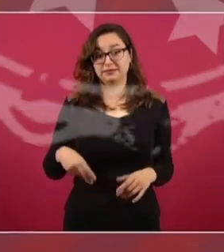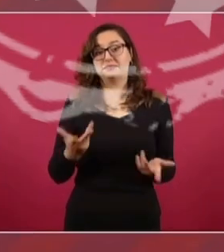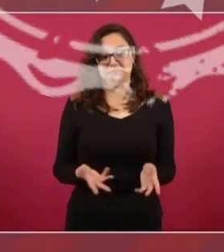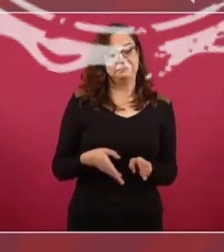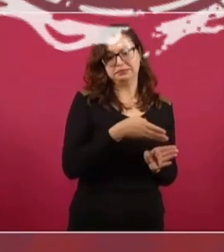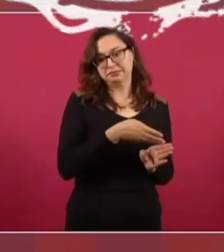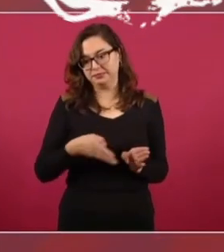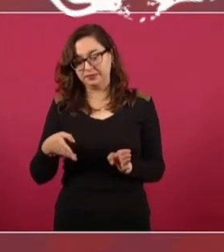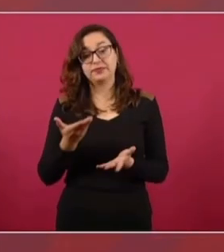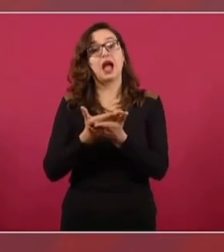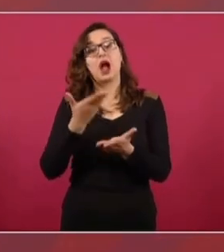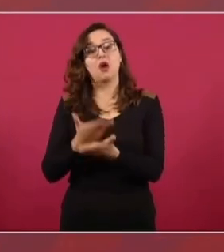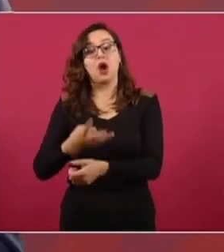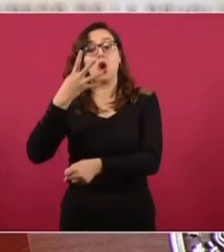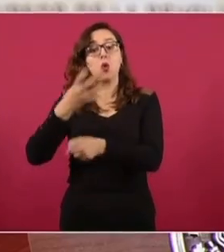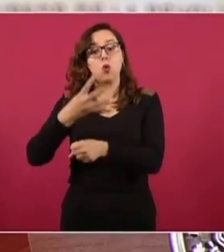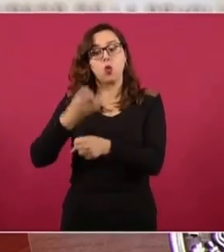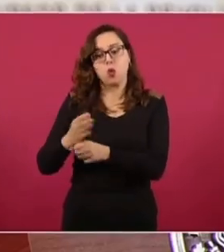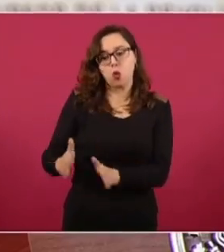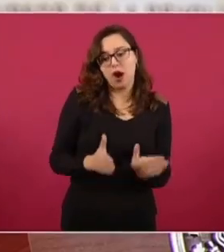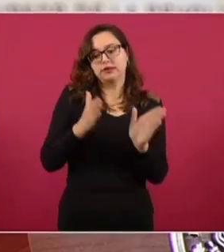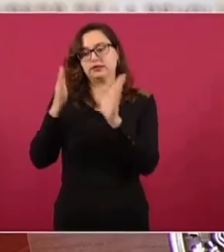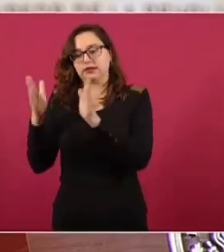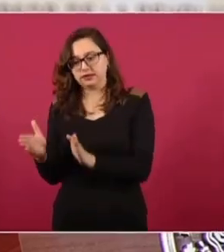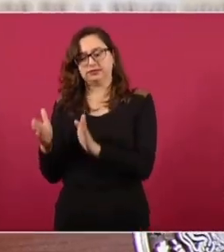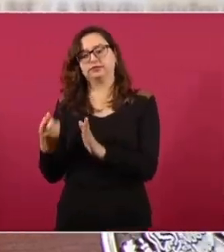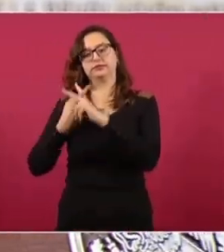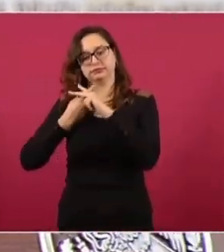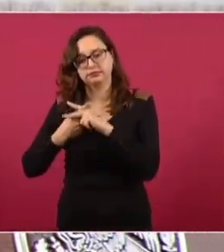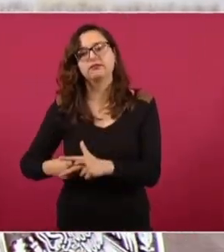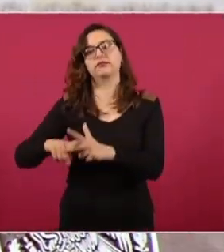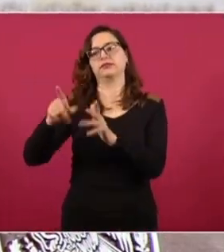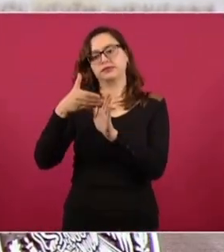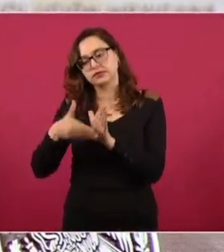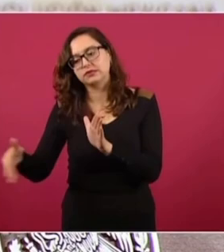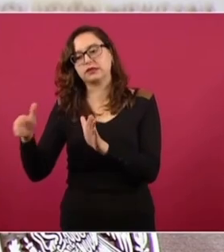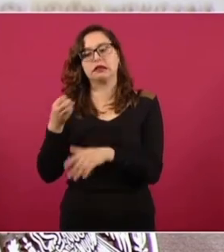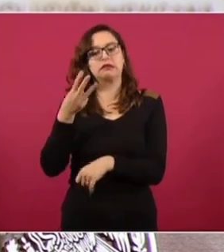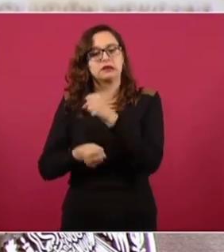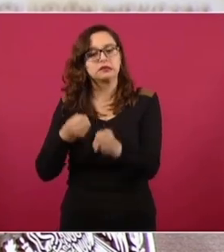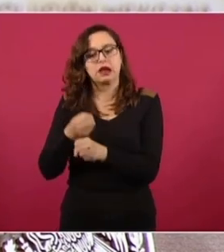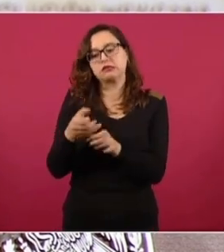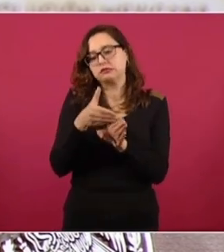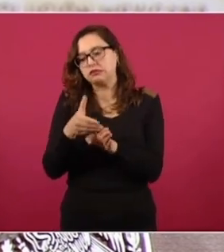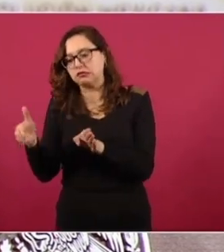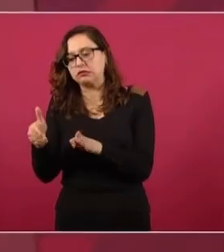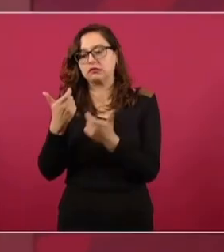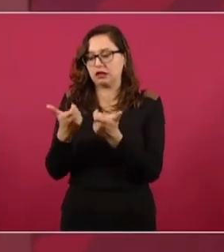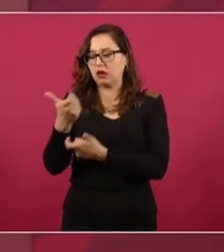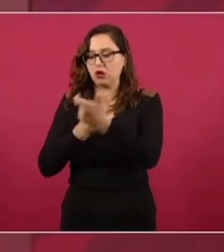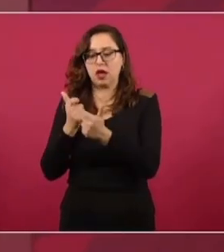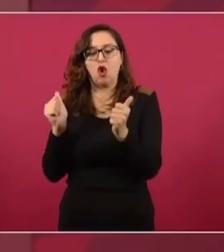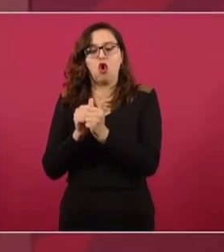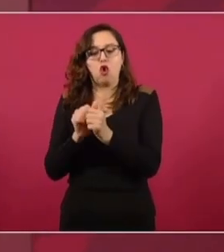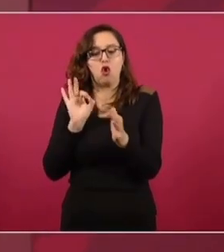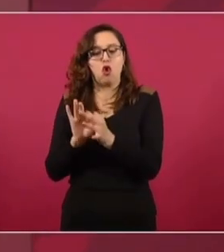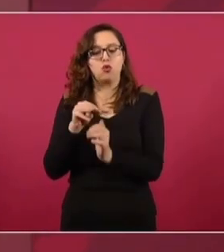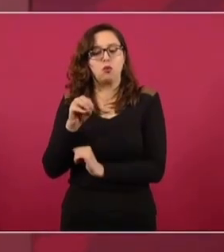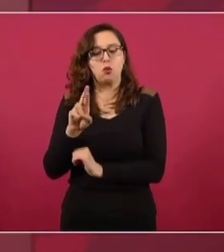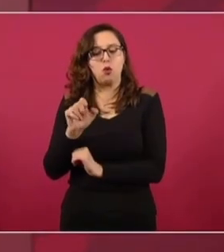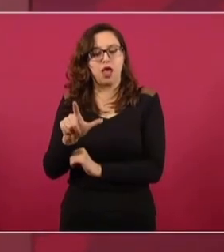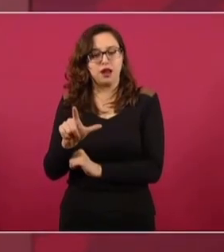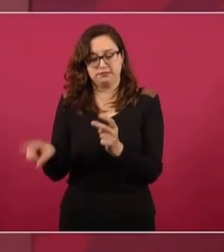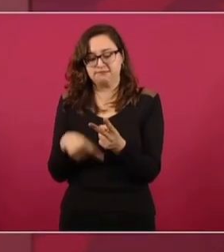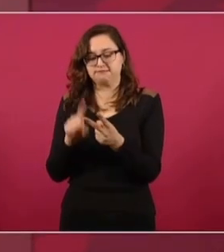Entonces ahora estamos iniciando la Cuarta Transformación de la Vida Pura. Es economía moral, es darle preferencia